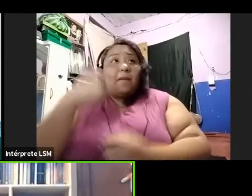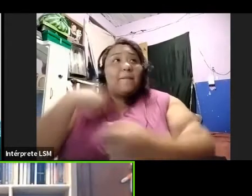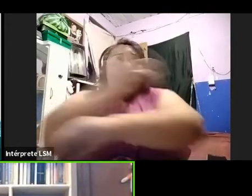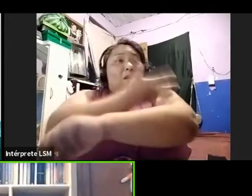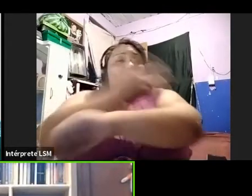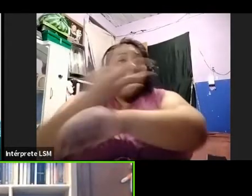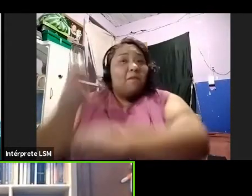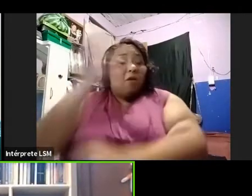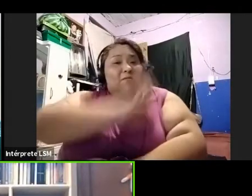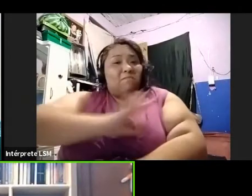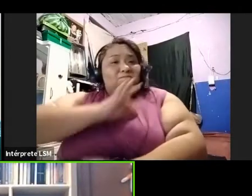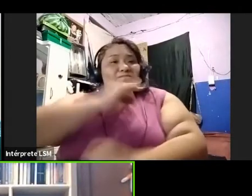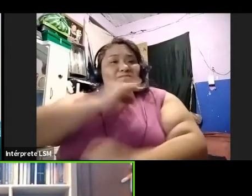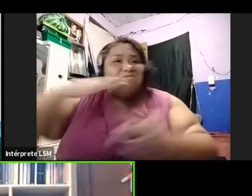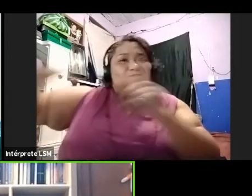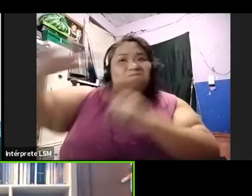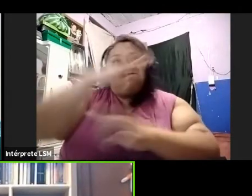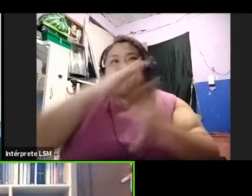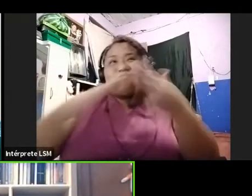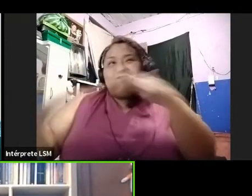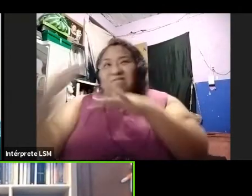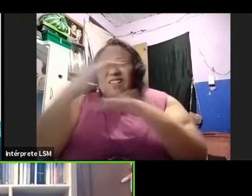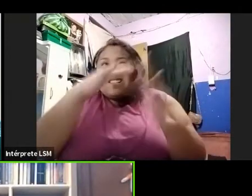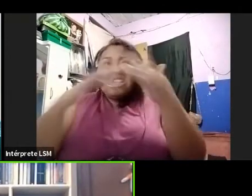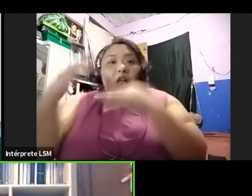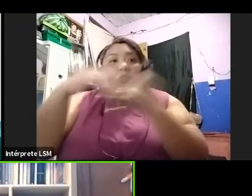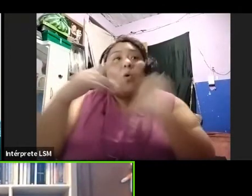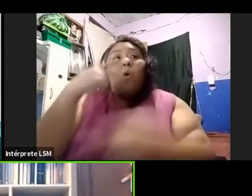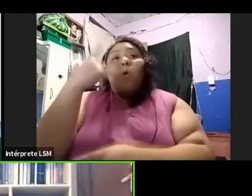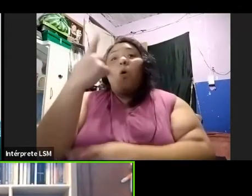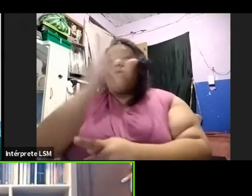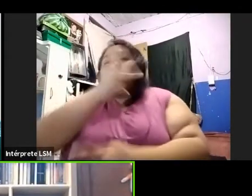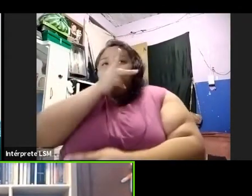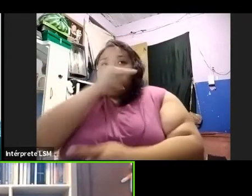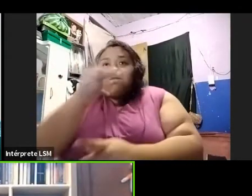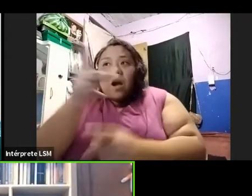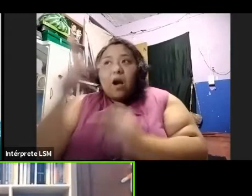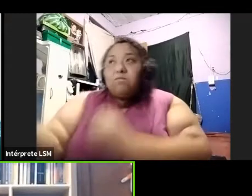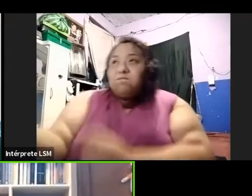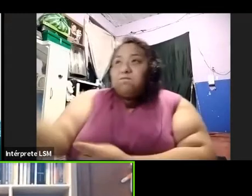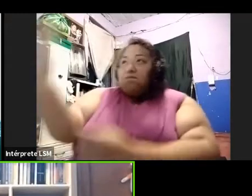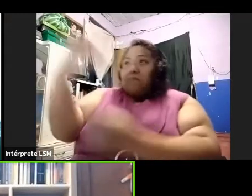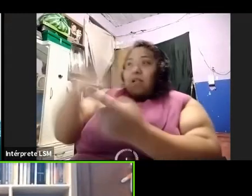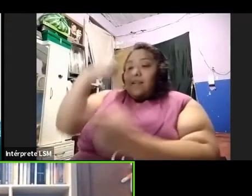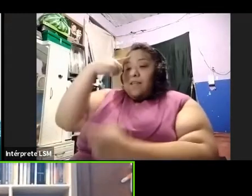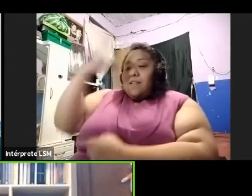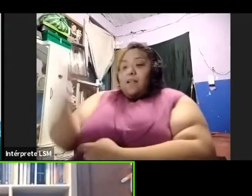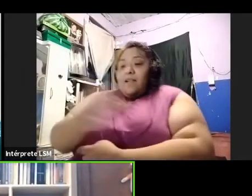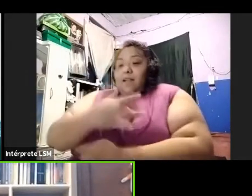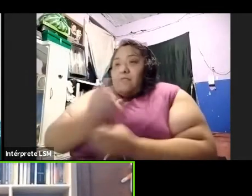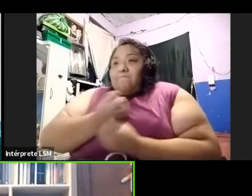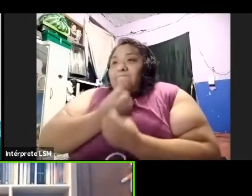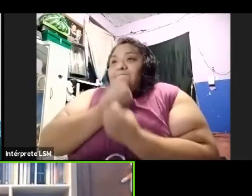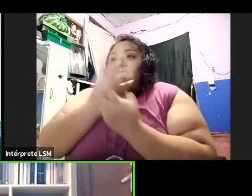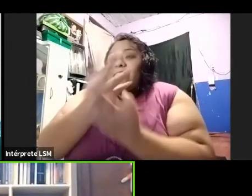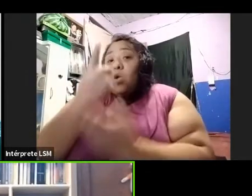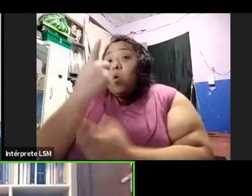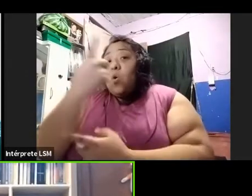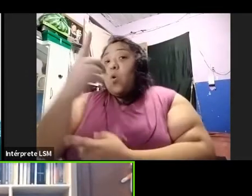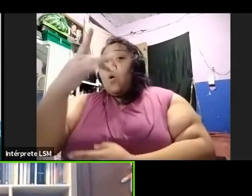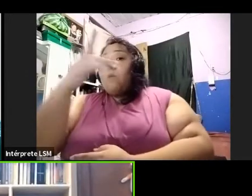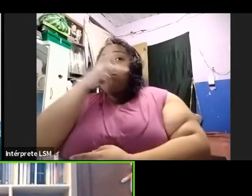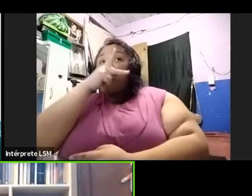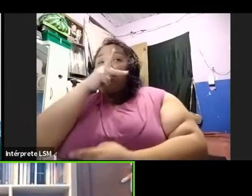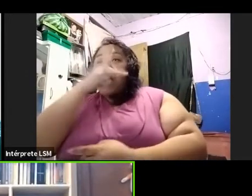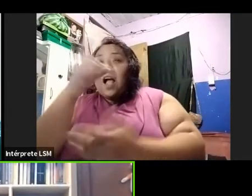de la palabra. Una palabra que alienta al corazón ante lo incomprensible. Una palabra que ilumine la razón